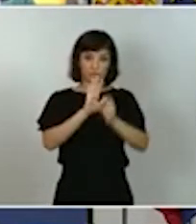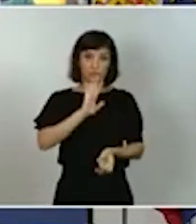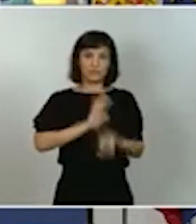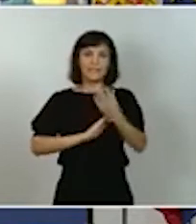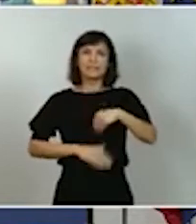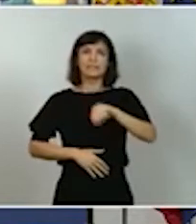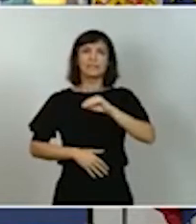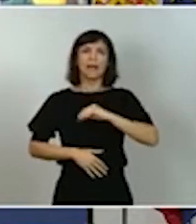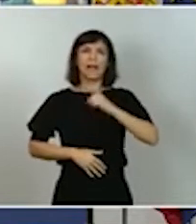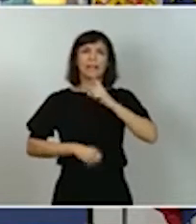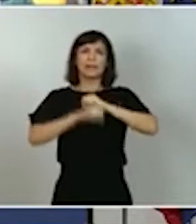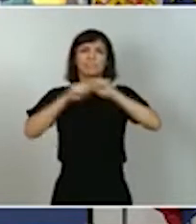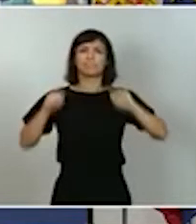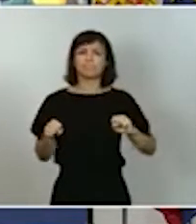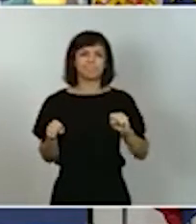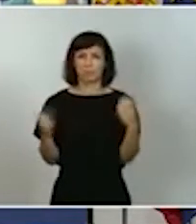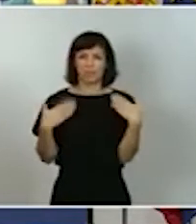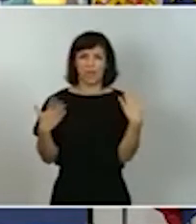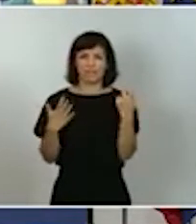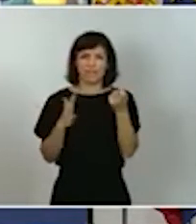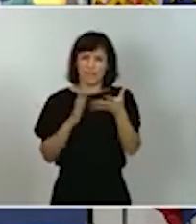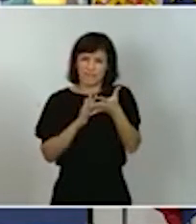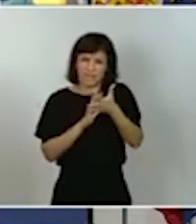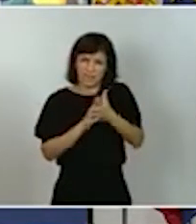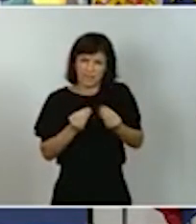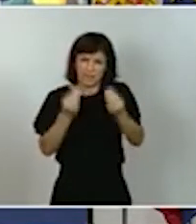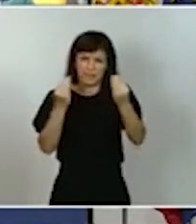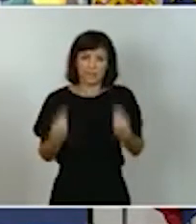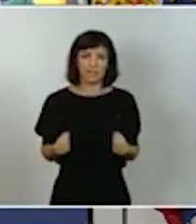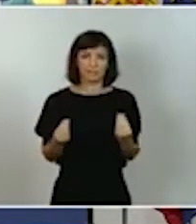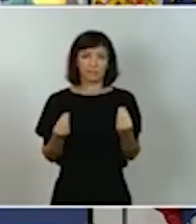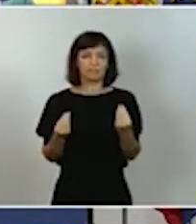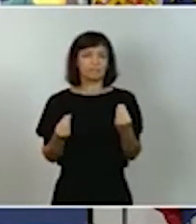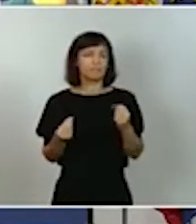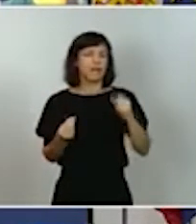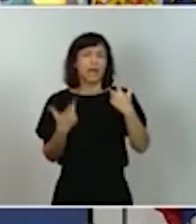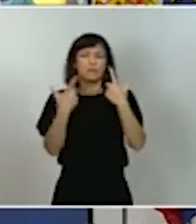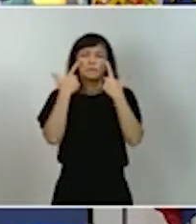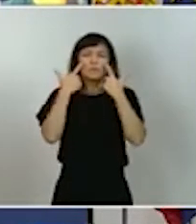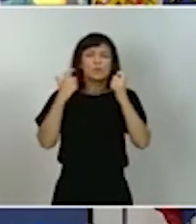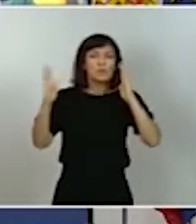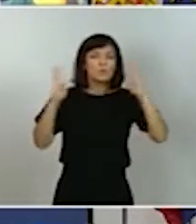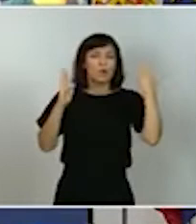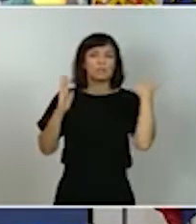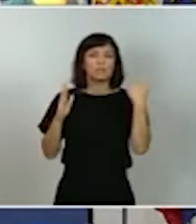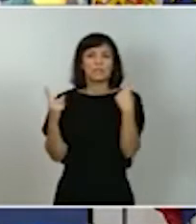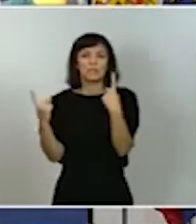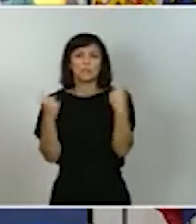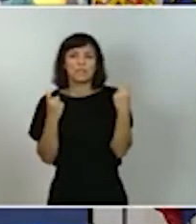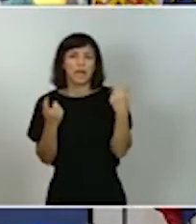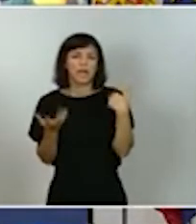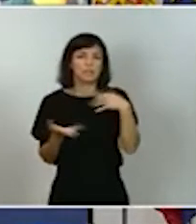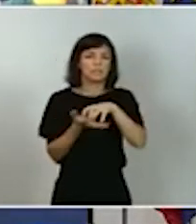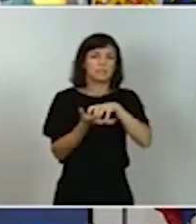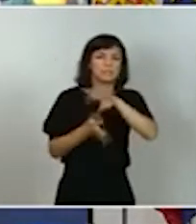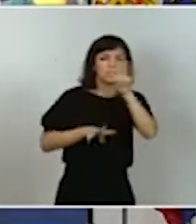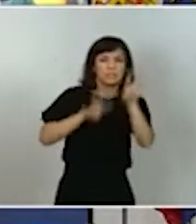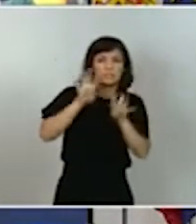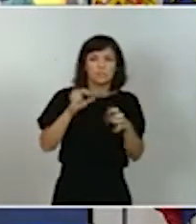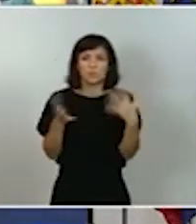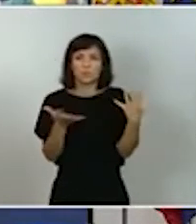y la incertidumbre eran las notas predominantes del momento y la situación económica estaba lejos de ser halagüeña.